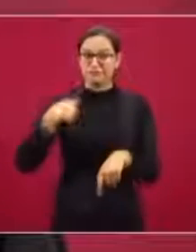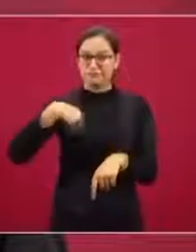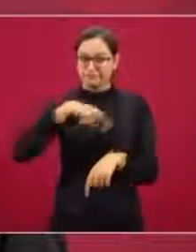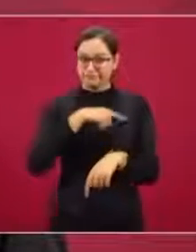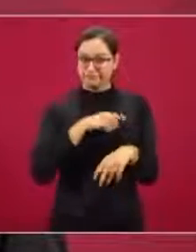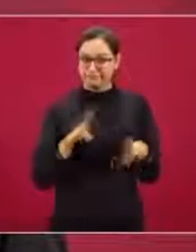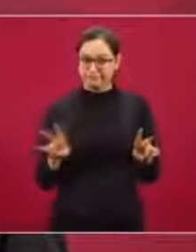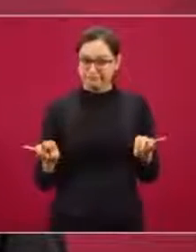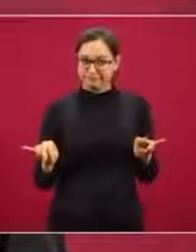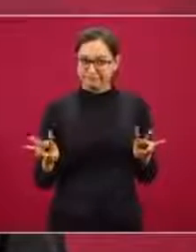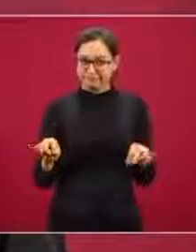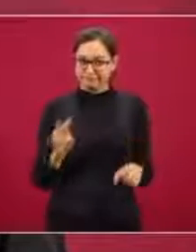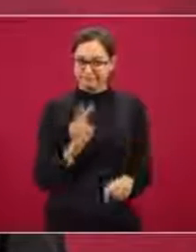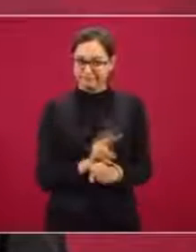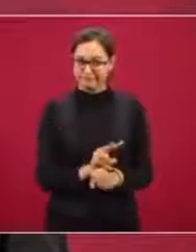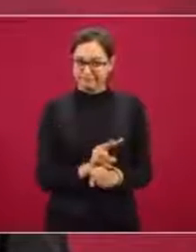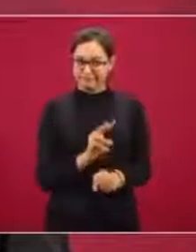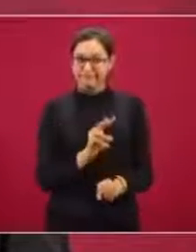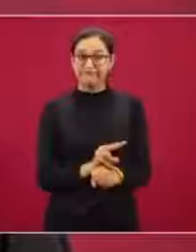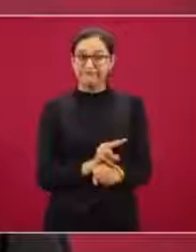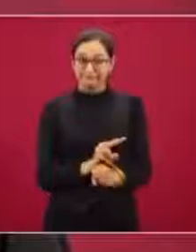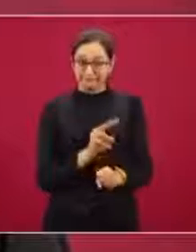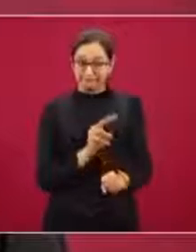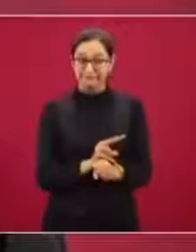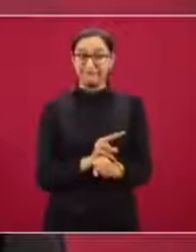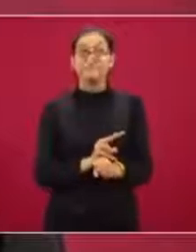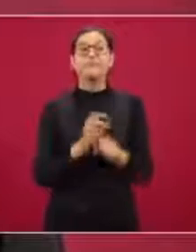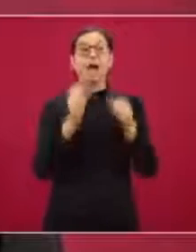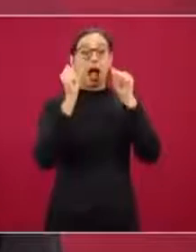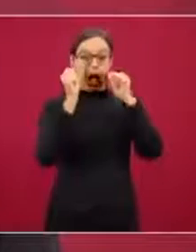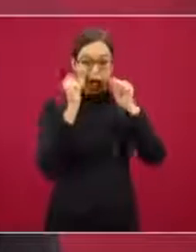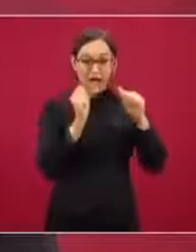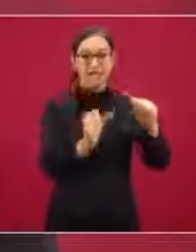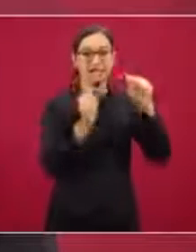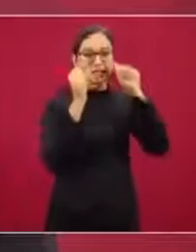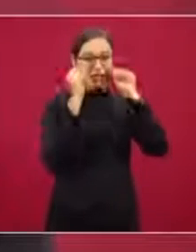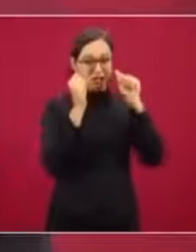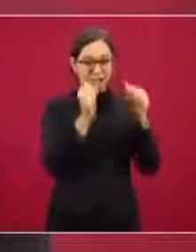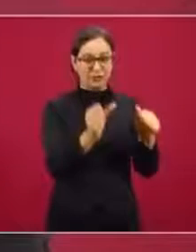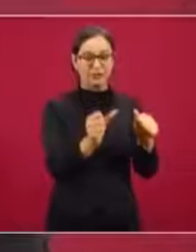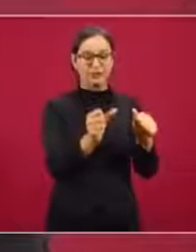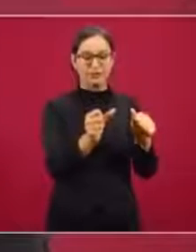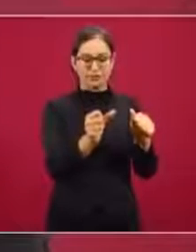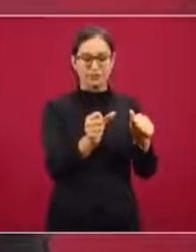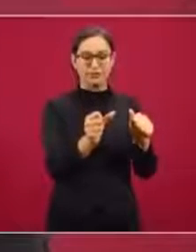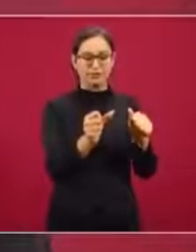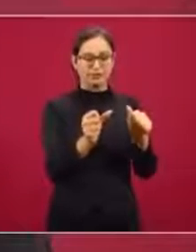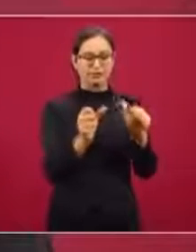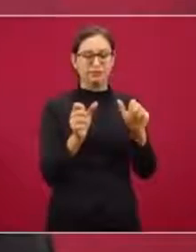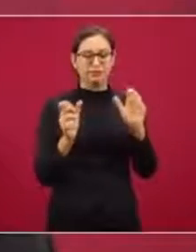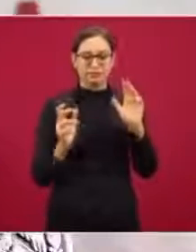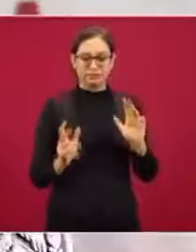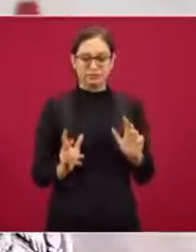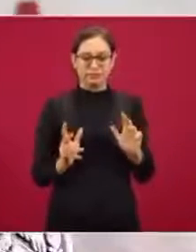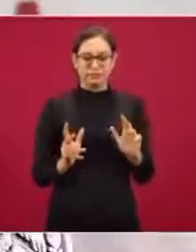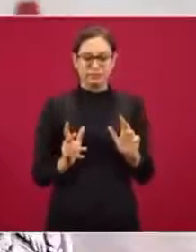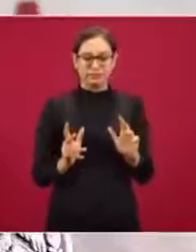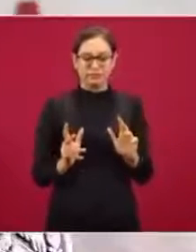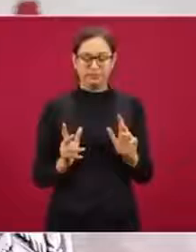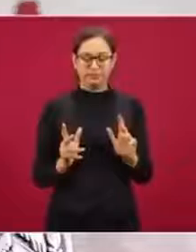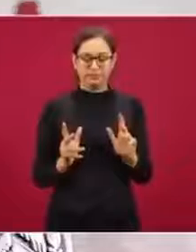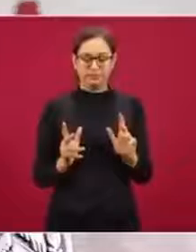de ellos, que no es moda,